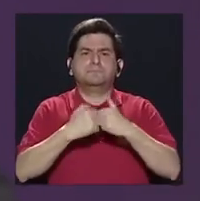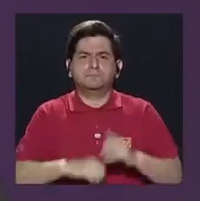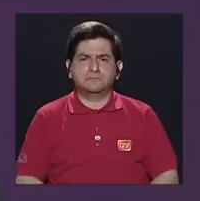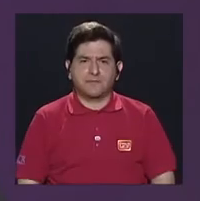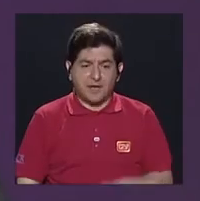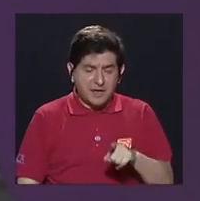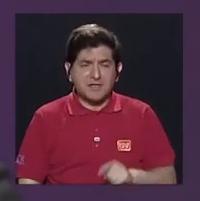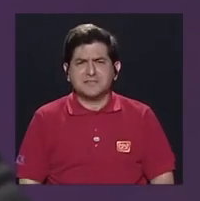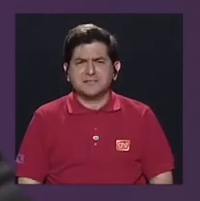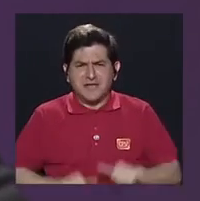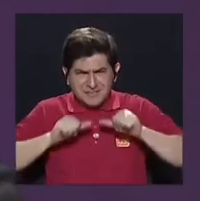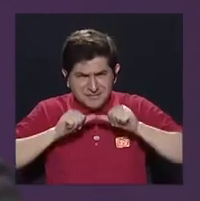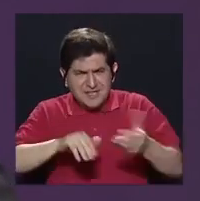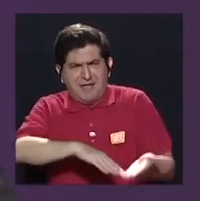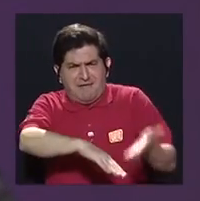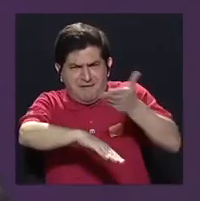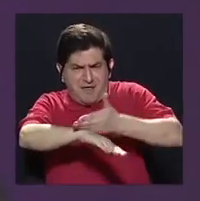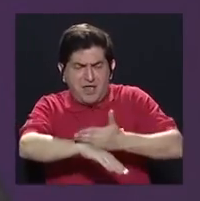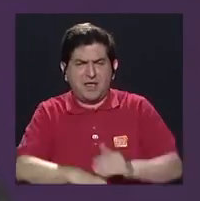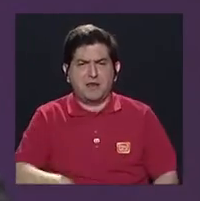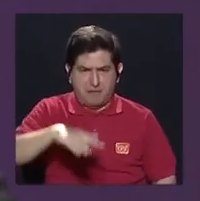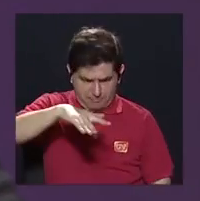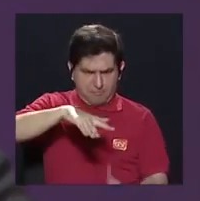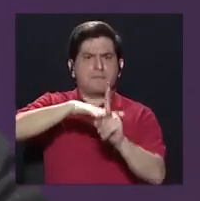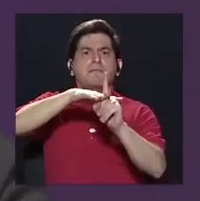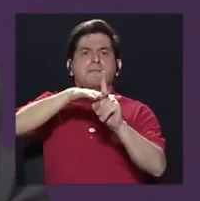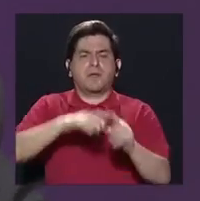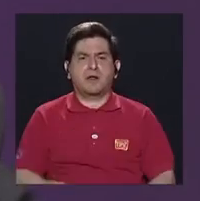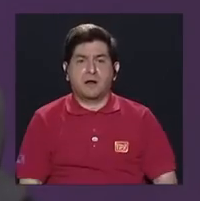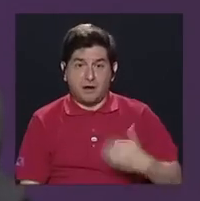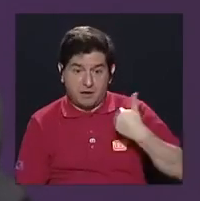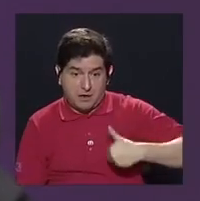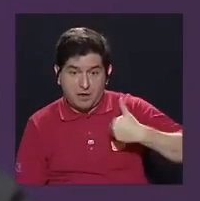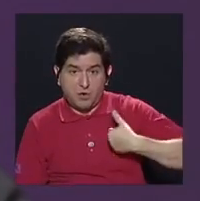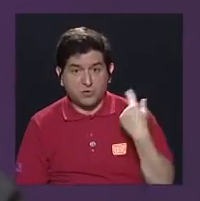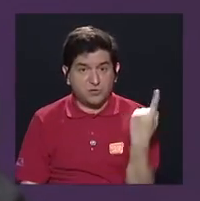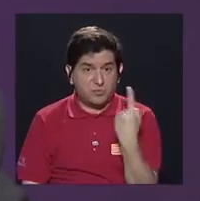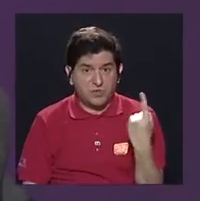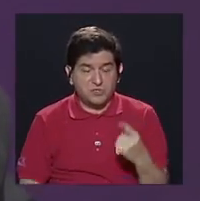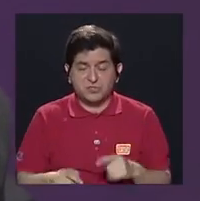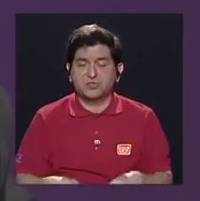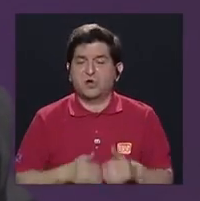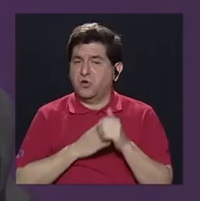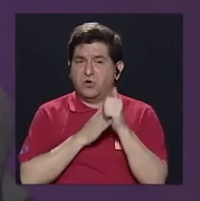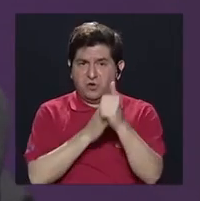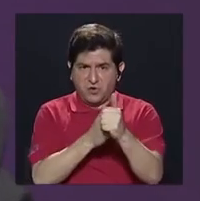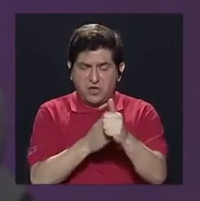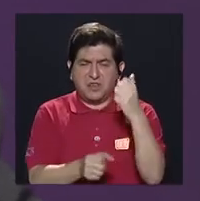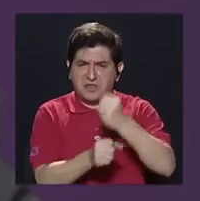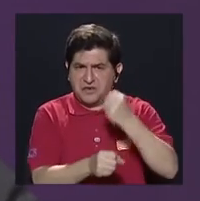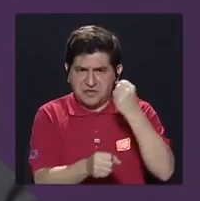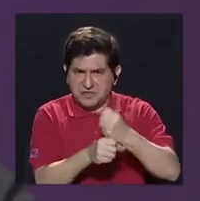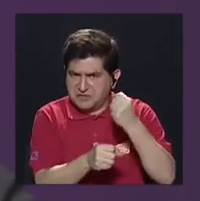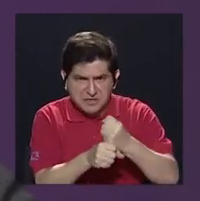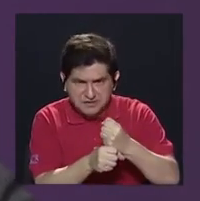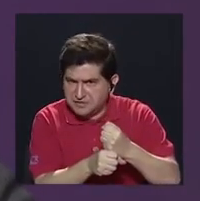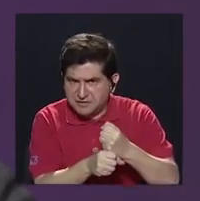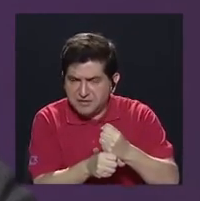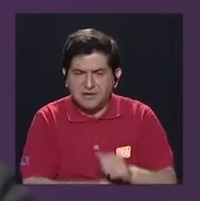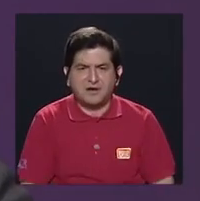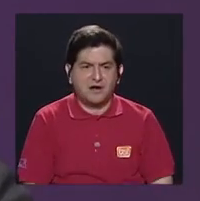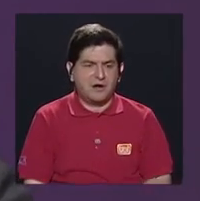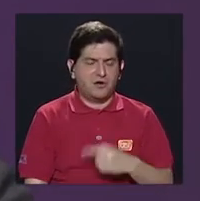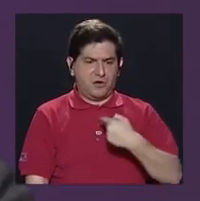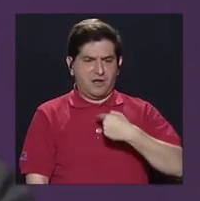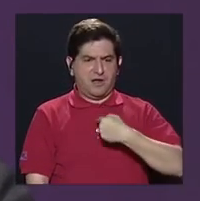dar ese paso para dejar de ser invisible y los hombres sean los líderes que se apoderen de ese trabajo es lo que hizo